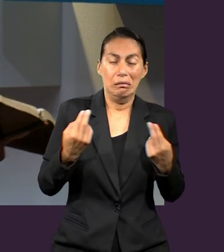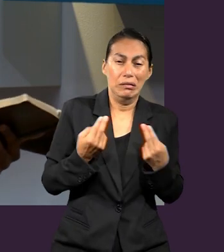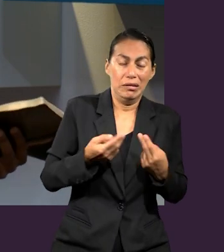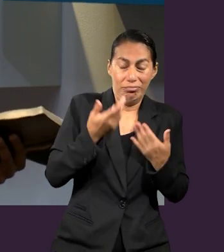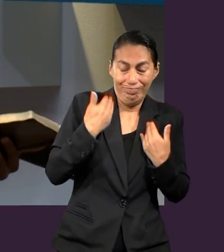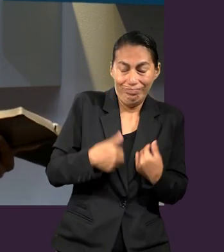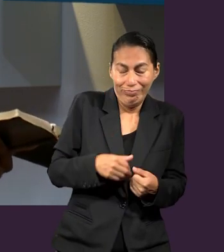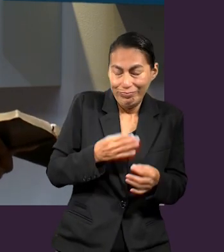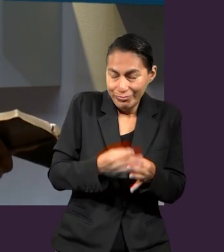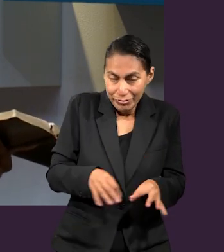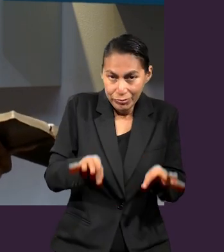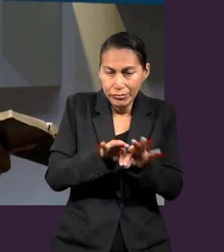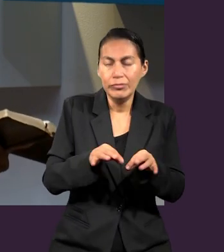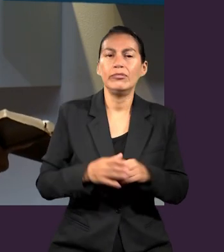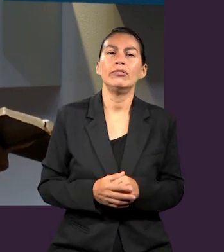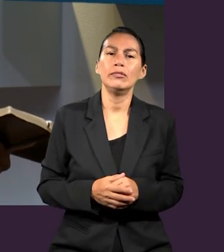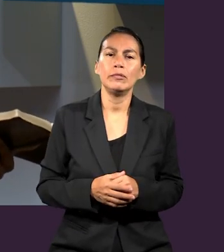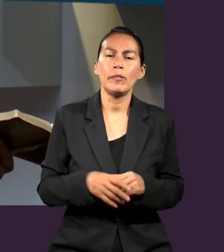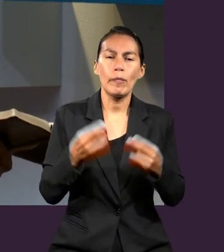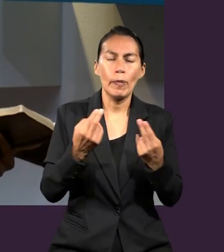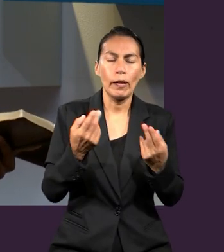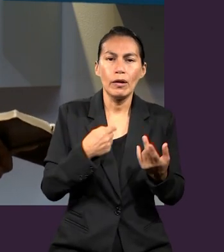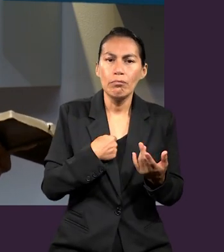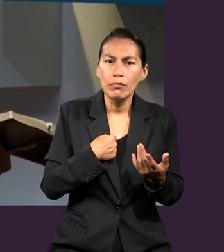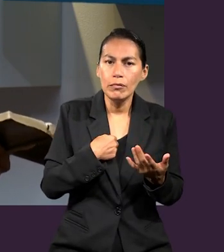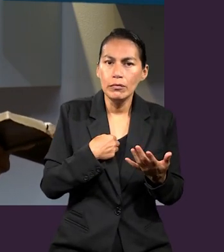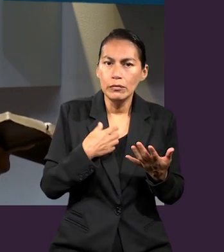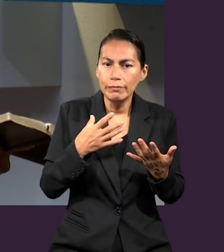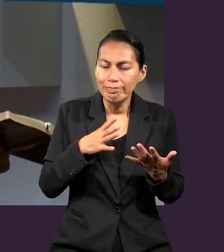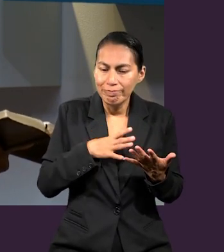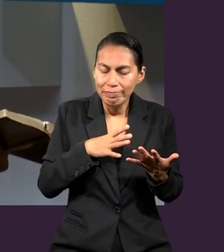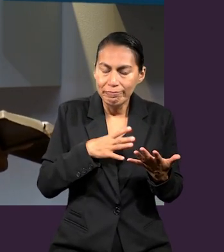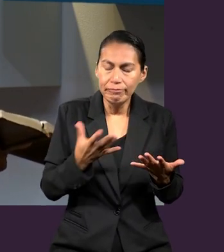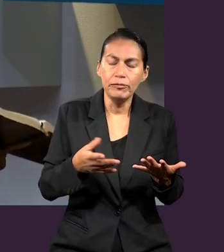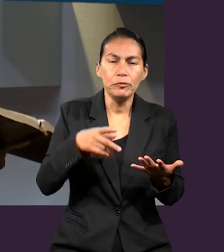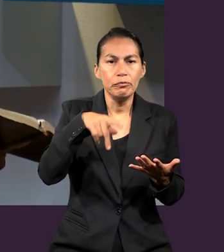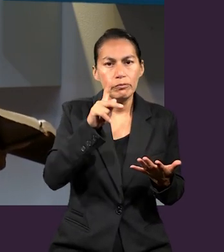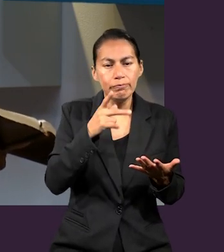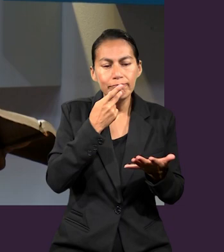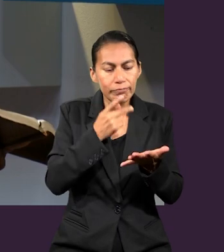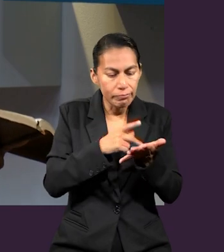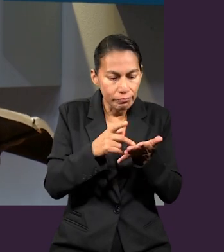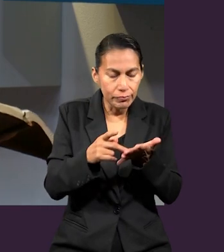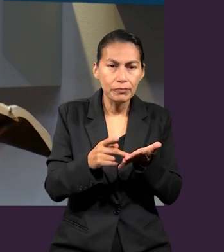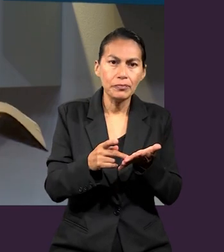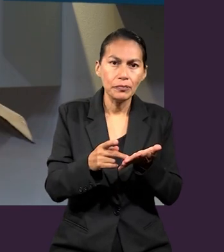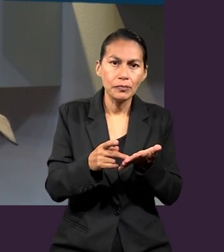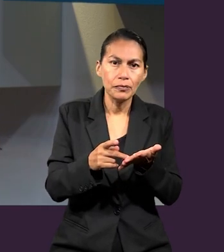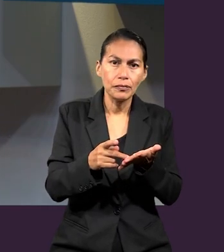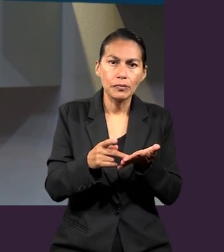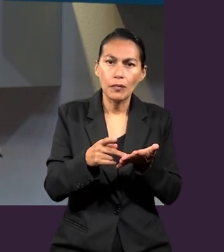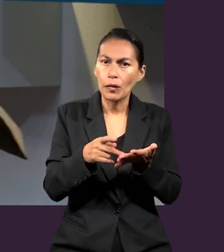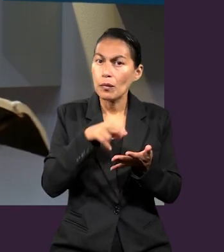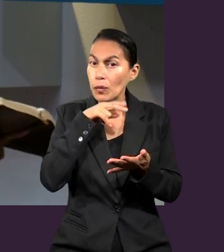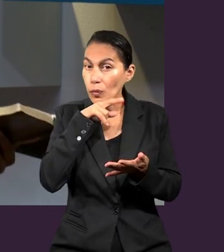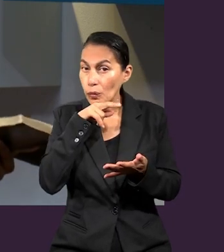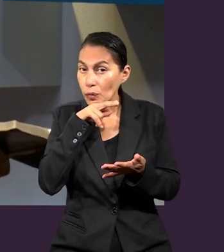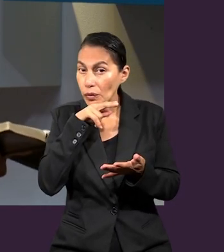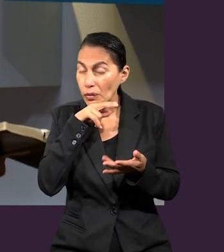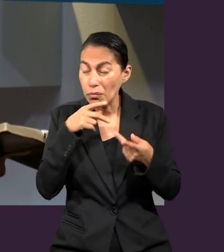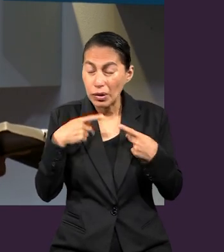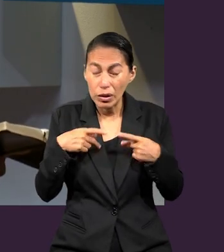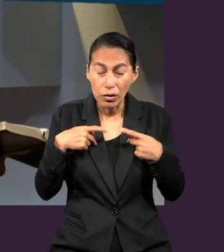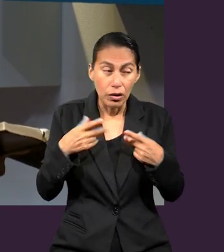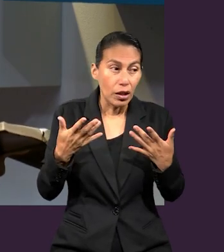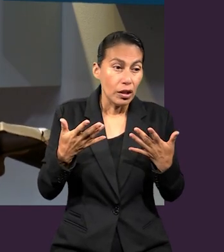necesidades básicas, las necesito, las ocupo. Pero Pablo se está preocupando por aquellos que están en la